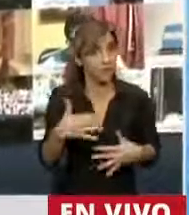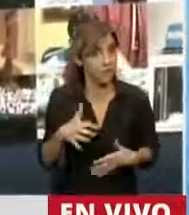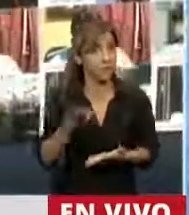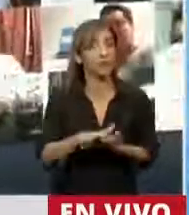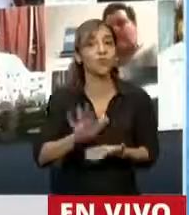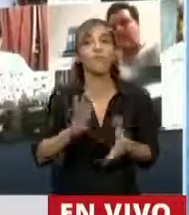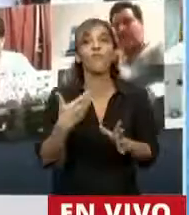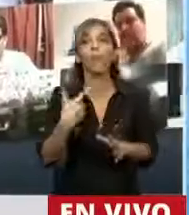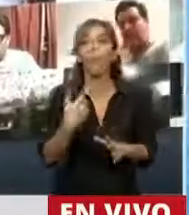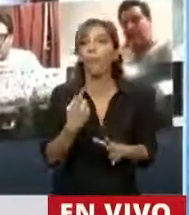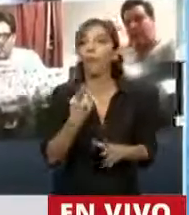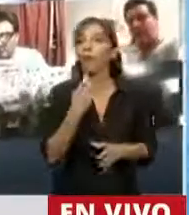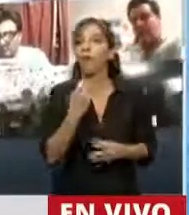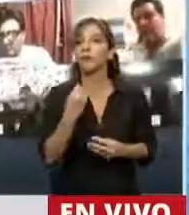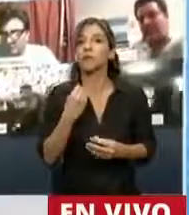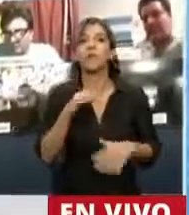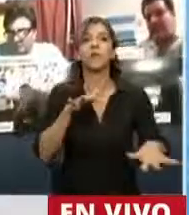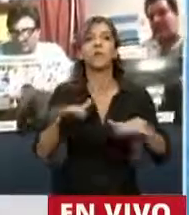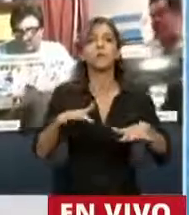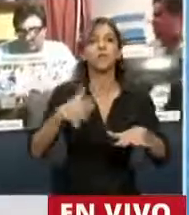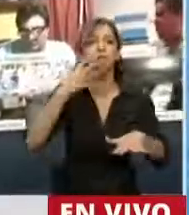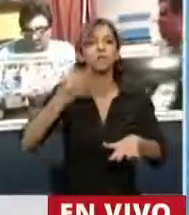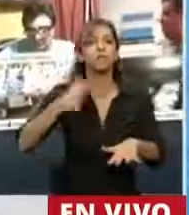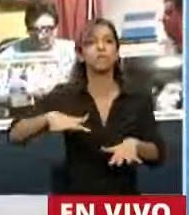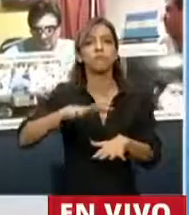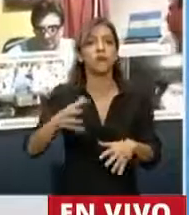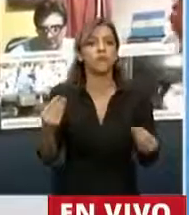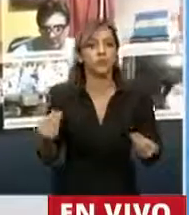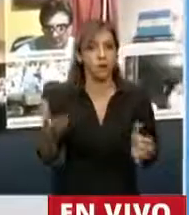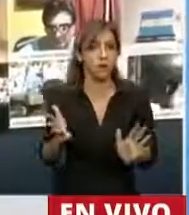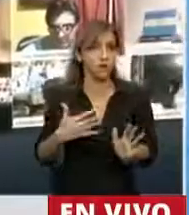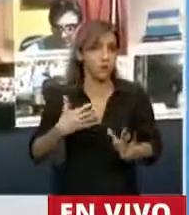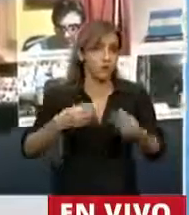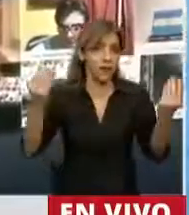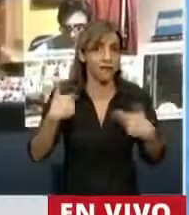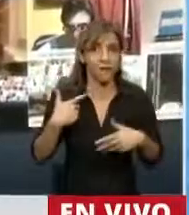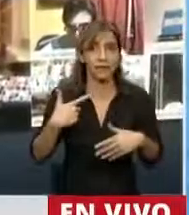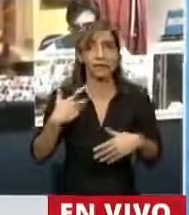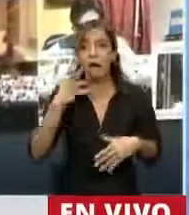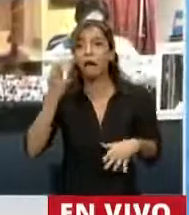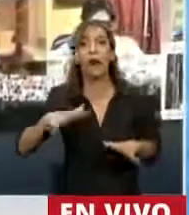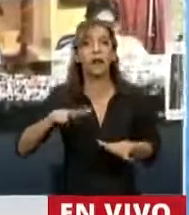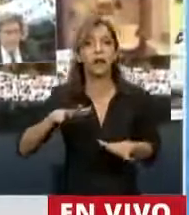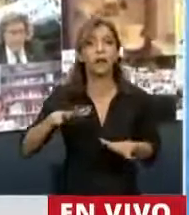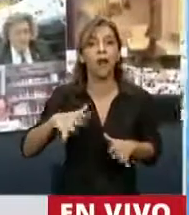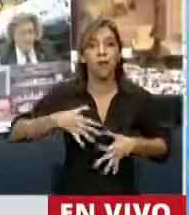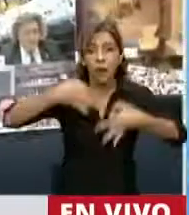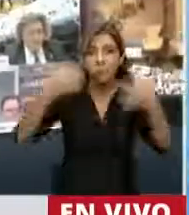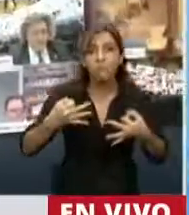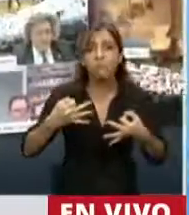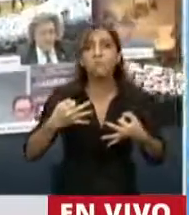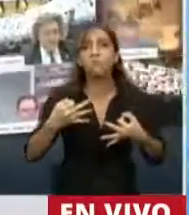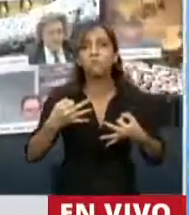o los problemas de tener marcos conceptuales que nos llevan sistemáticamente a malos diagnósticos. Por ejemplo, uno puede pensar